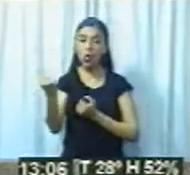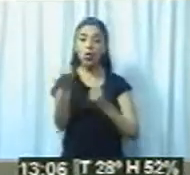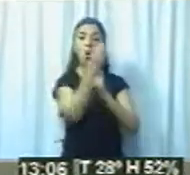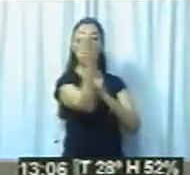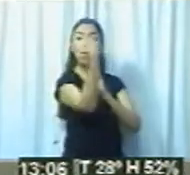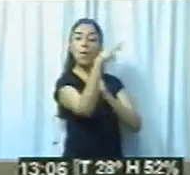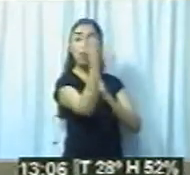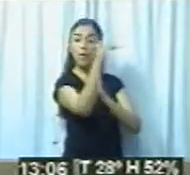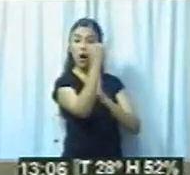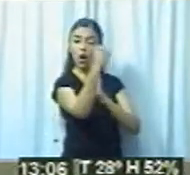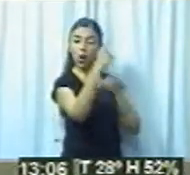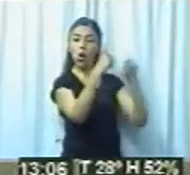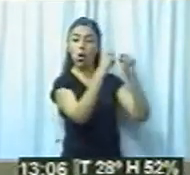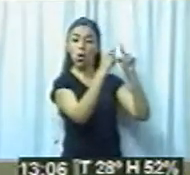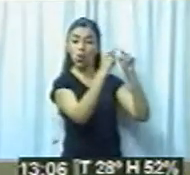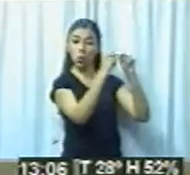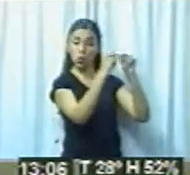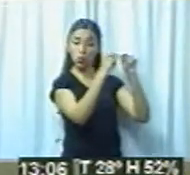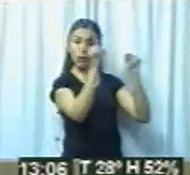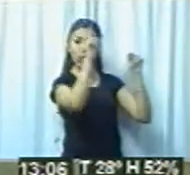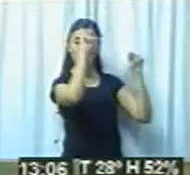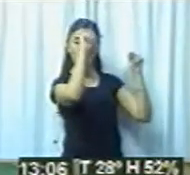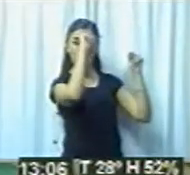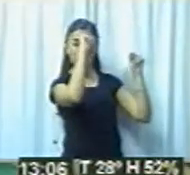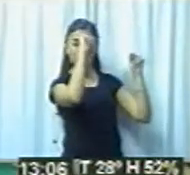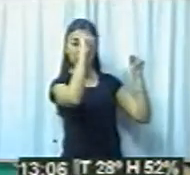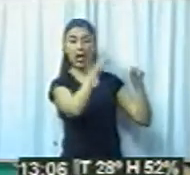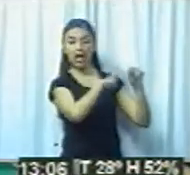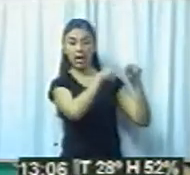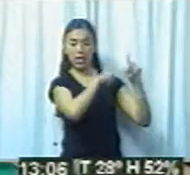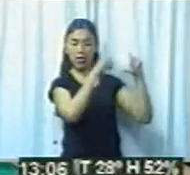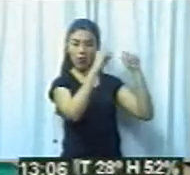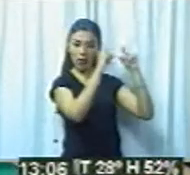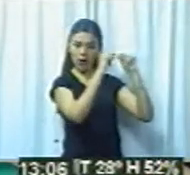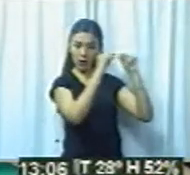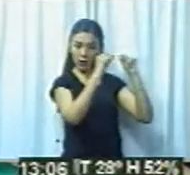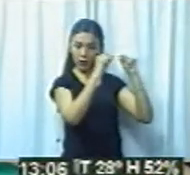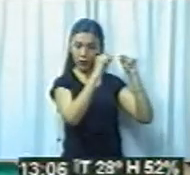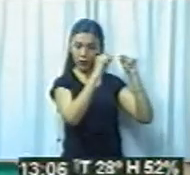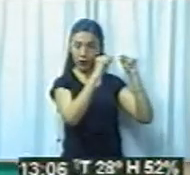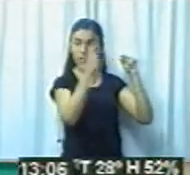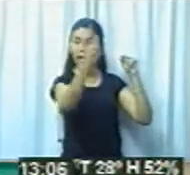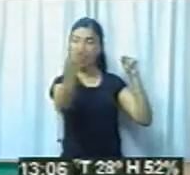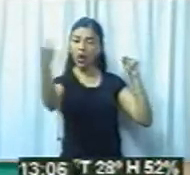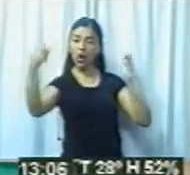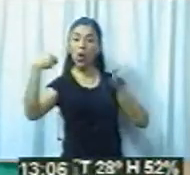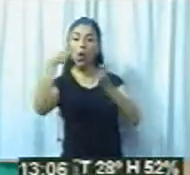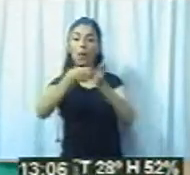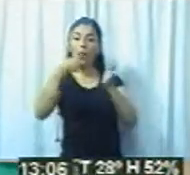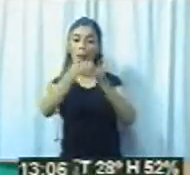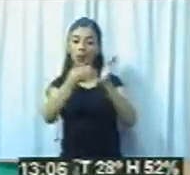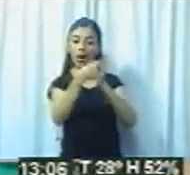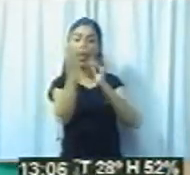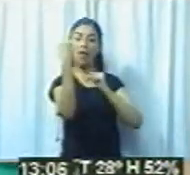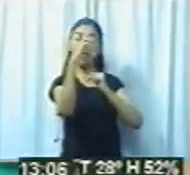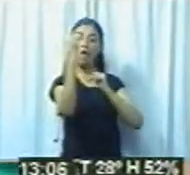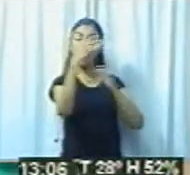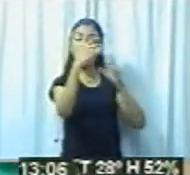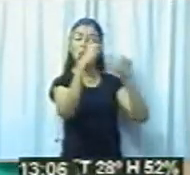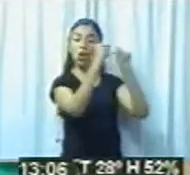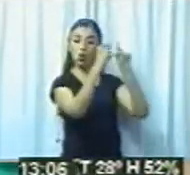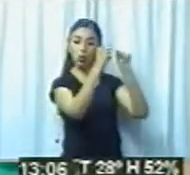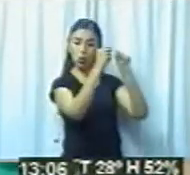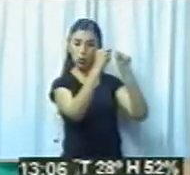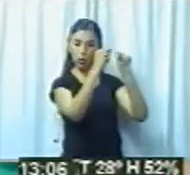abierta por el hospital con destino para ser usado. Según ley, en su artículo